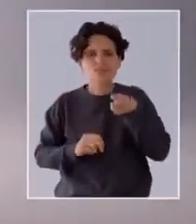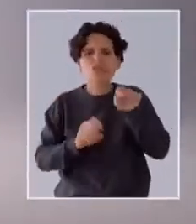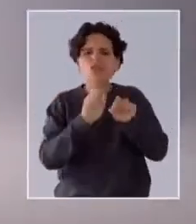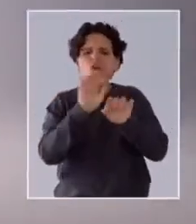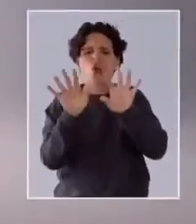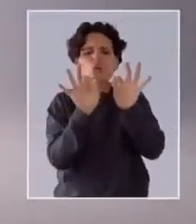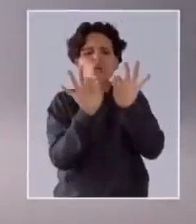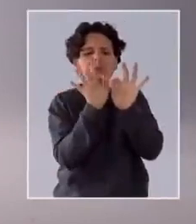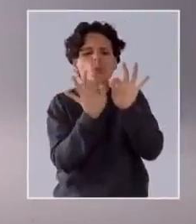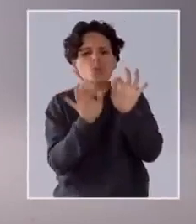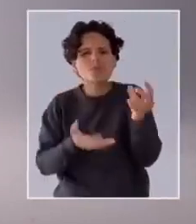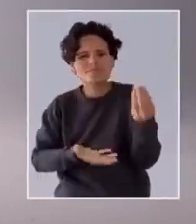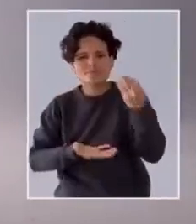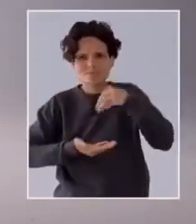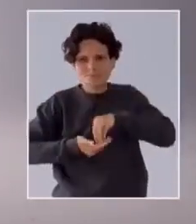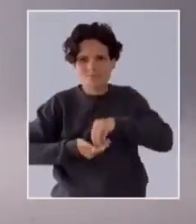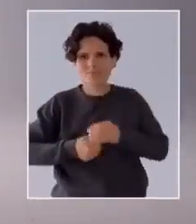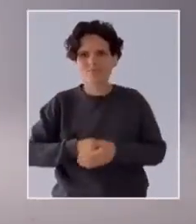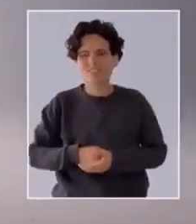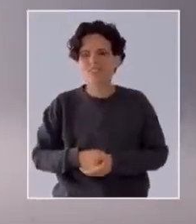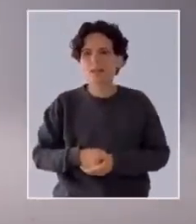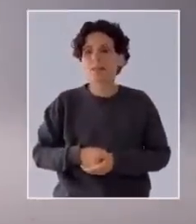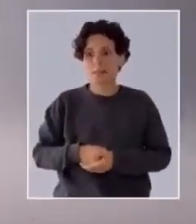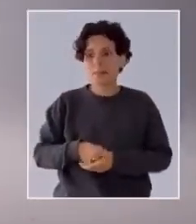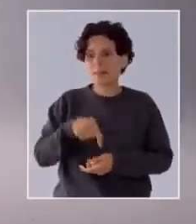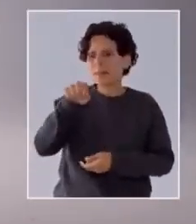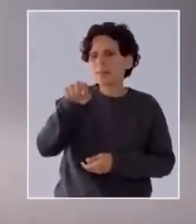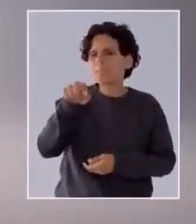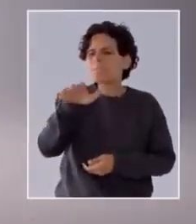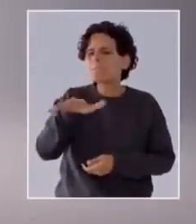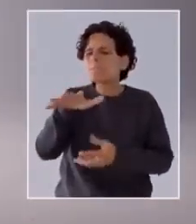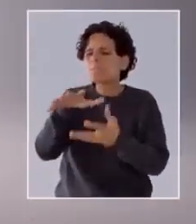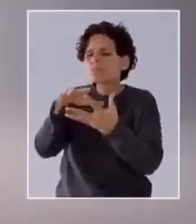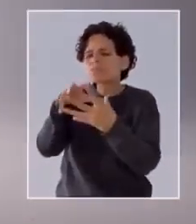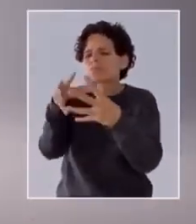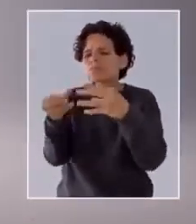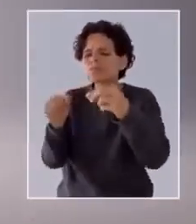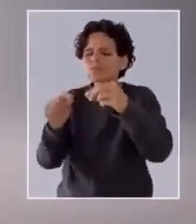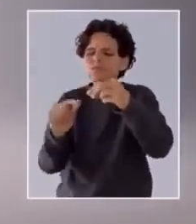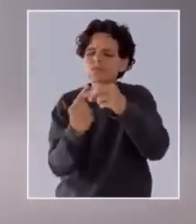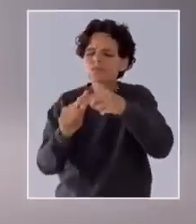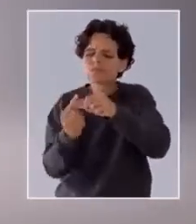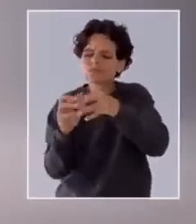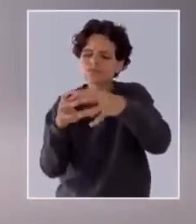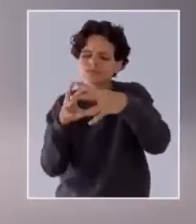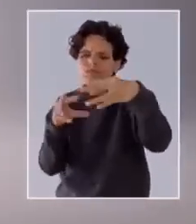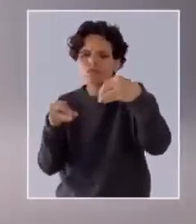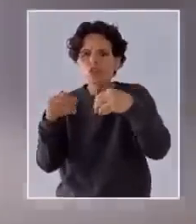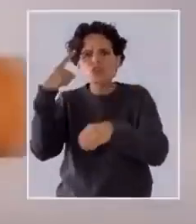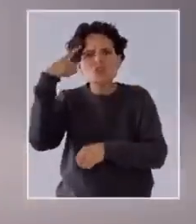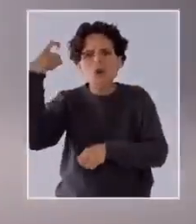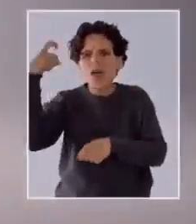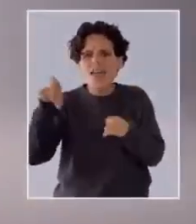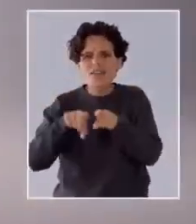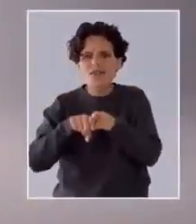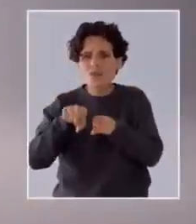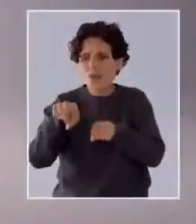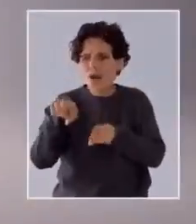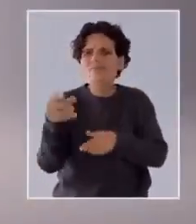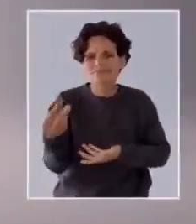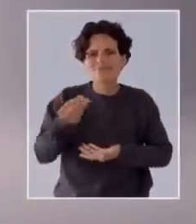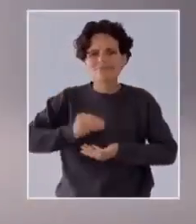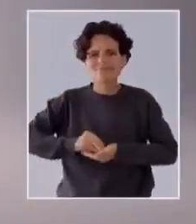multicolor. A veces, Chile está hecho de juncos y trenzas que forman sueños. Y también